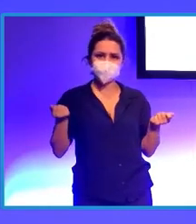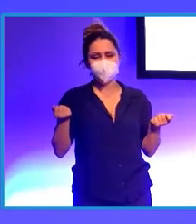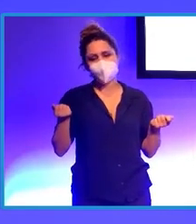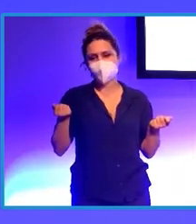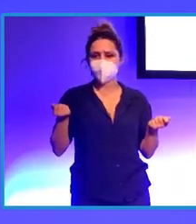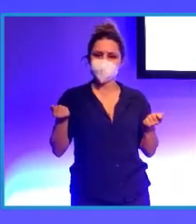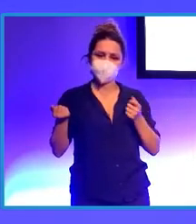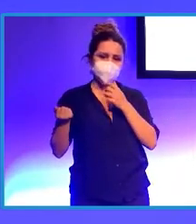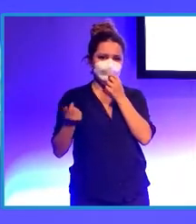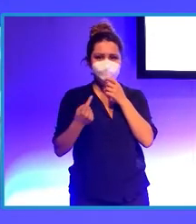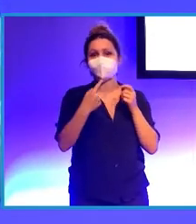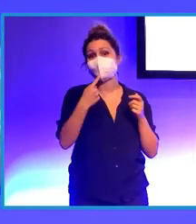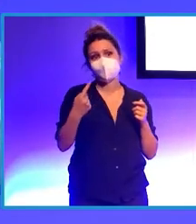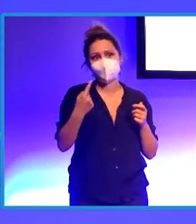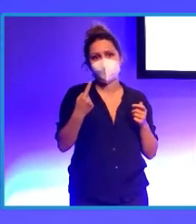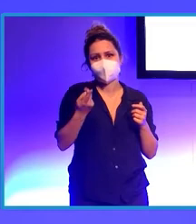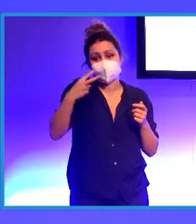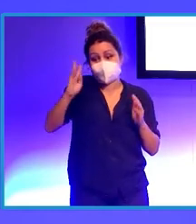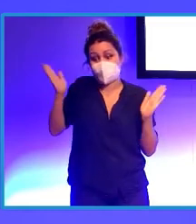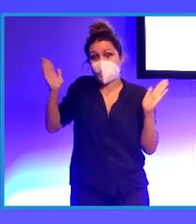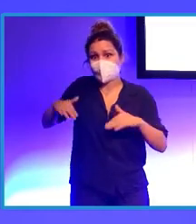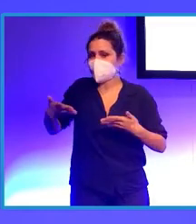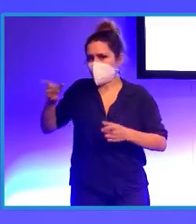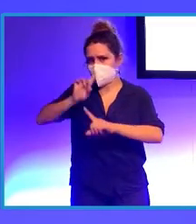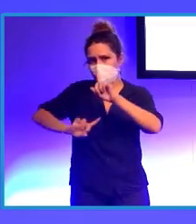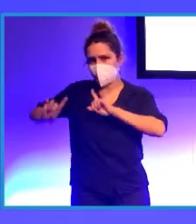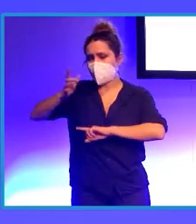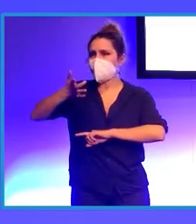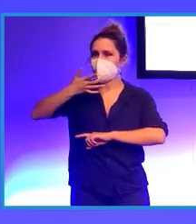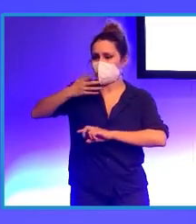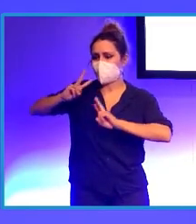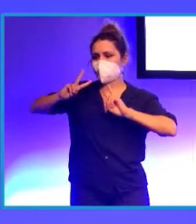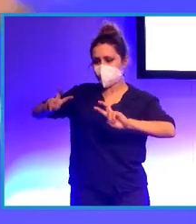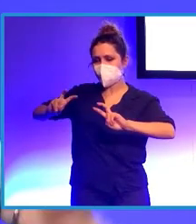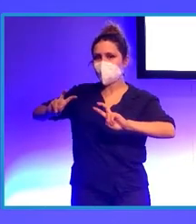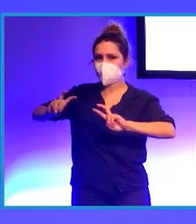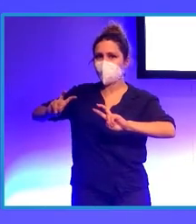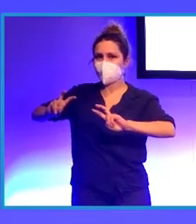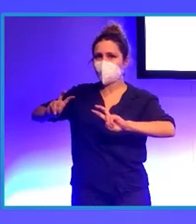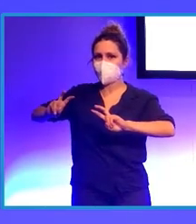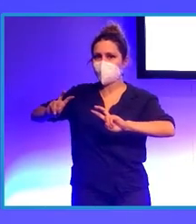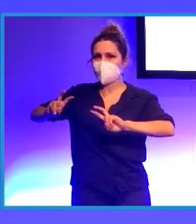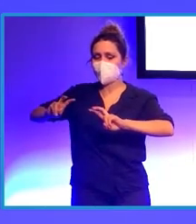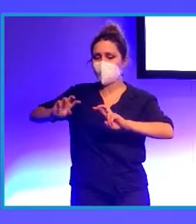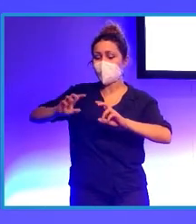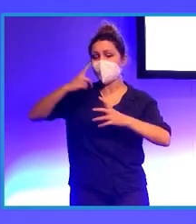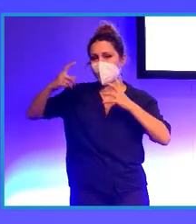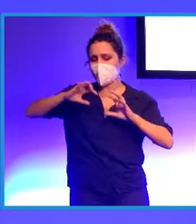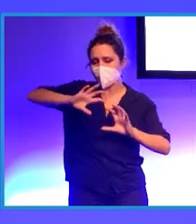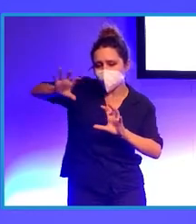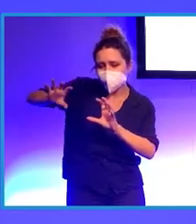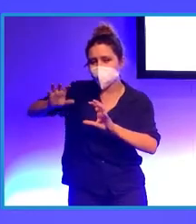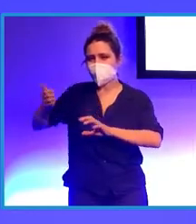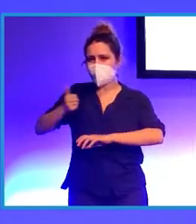¿Por qué no decirlo? Por la inexperiencia tuvimos problemas en el principio de optimización de los decorados. Eran unos